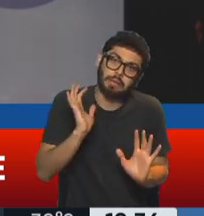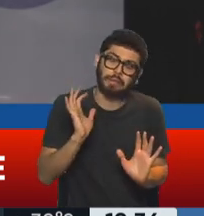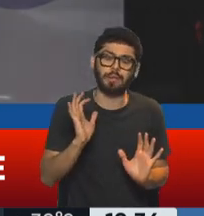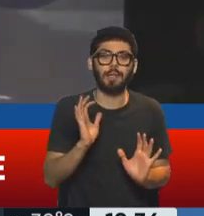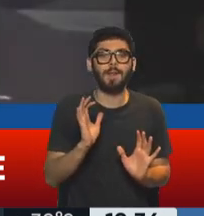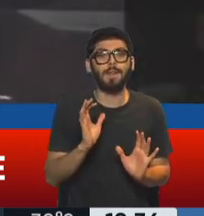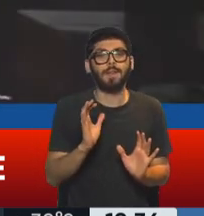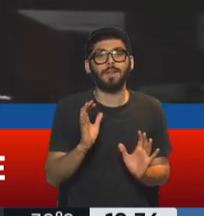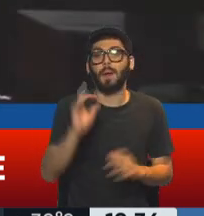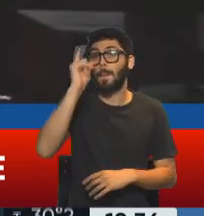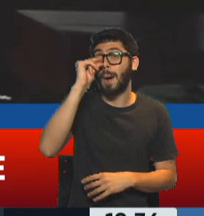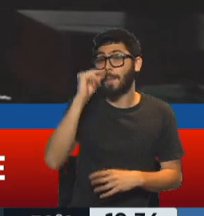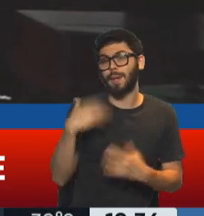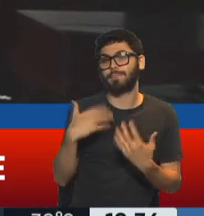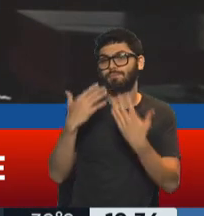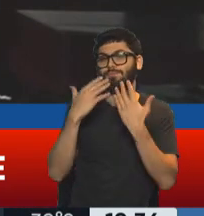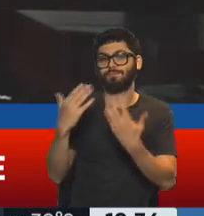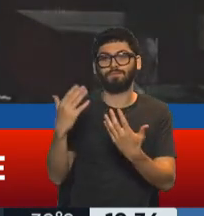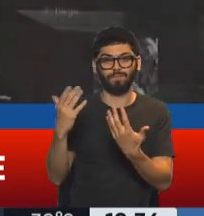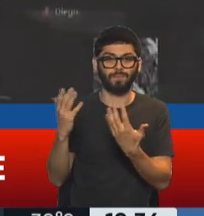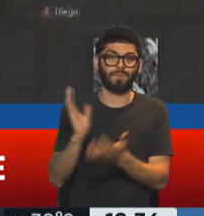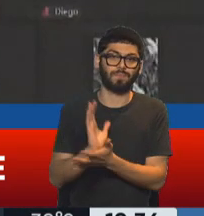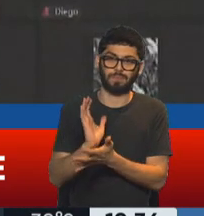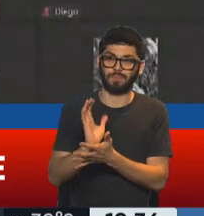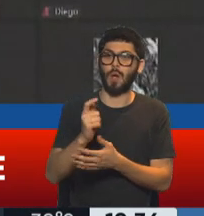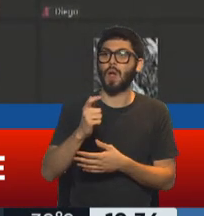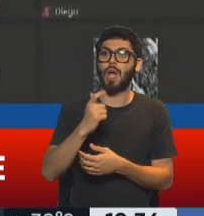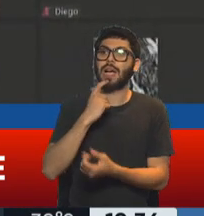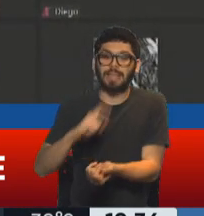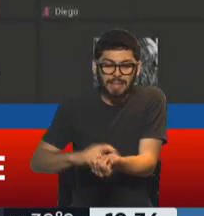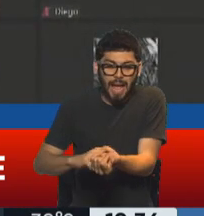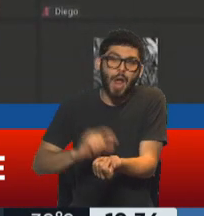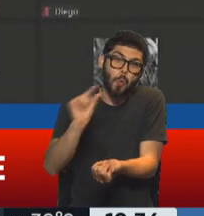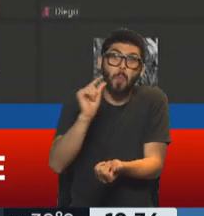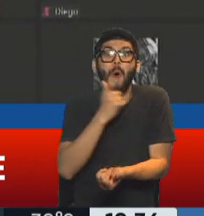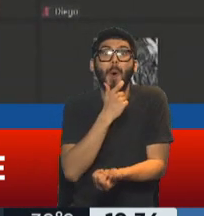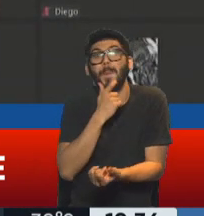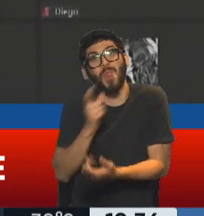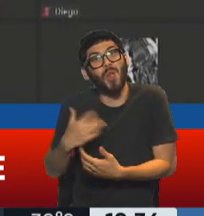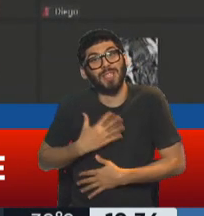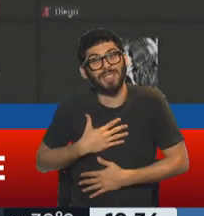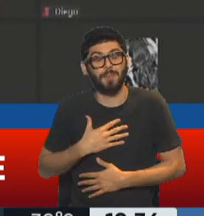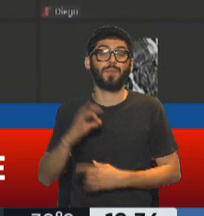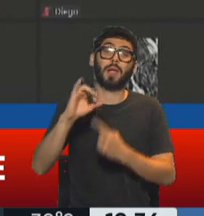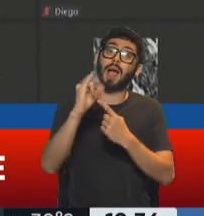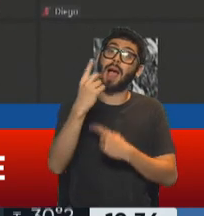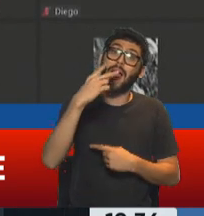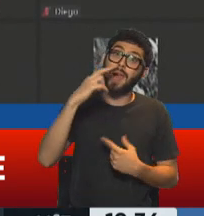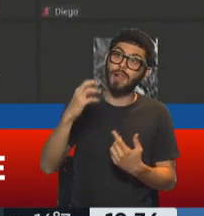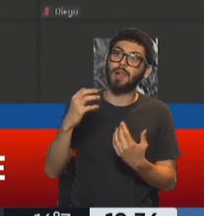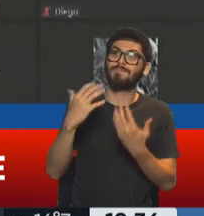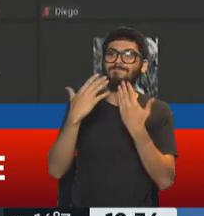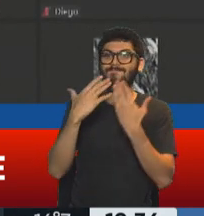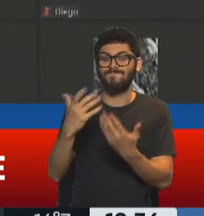y gracias a mi viejo por haberme dejado un poco de Mendoza en la sangre, y a Quino por haberme hecho un